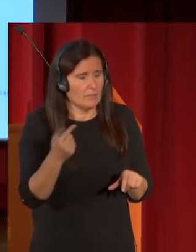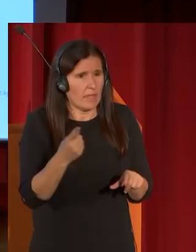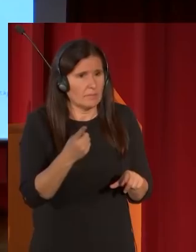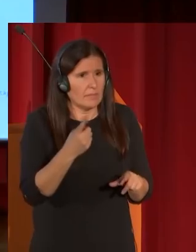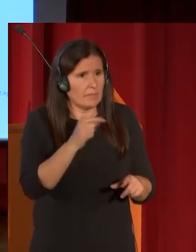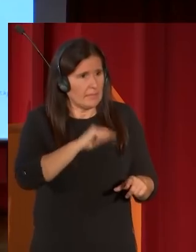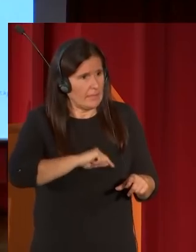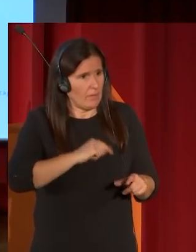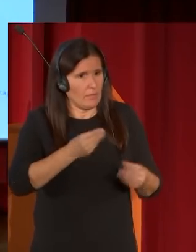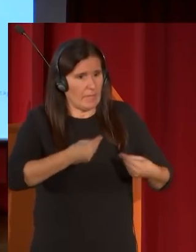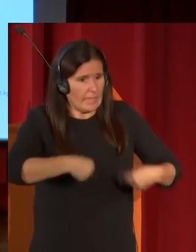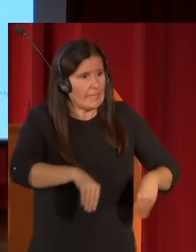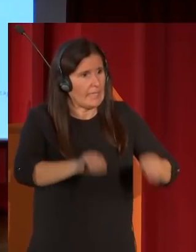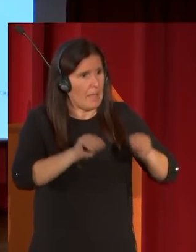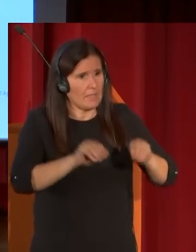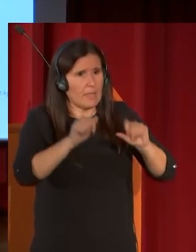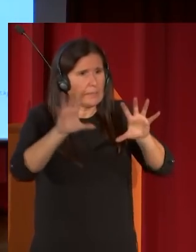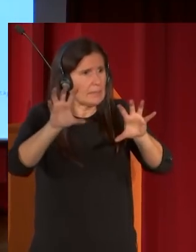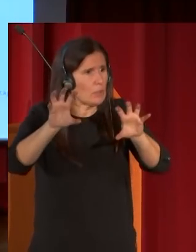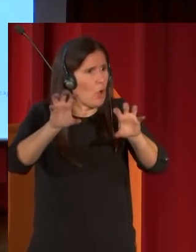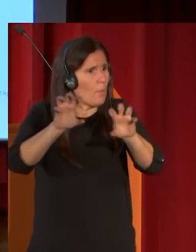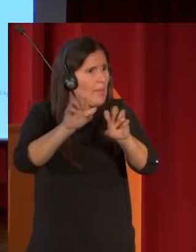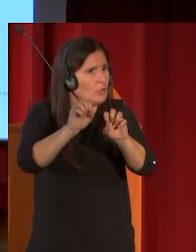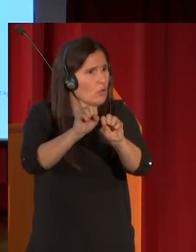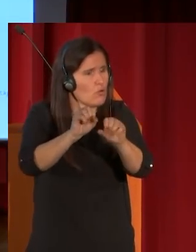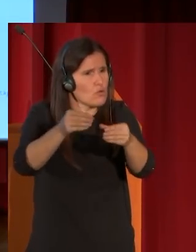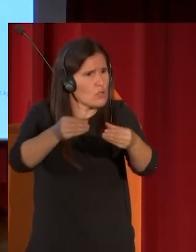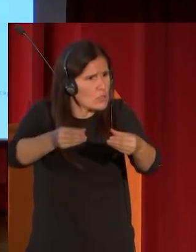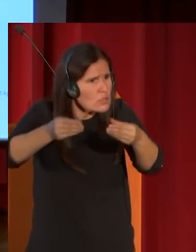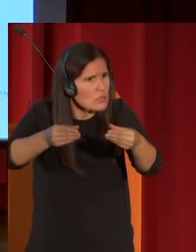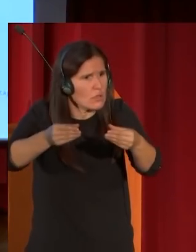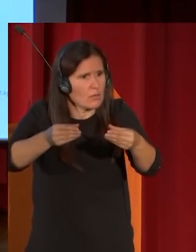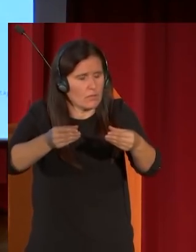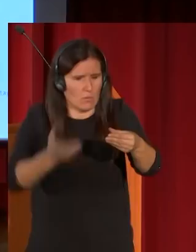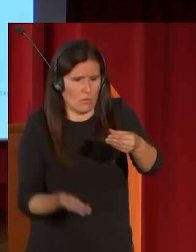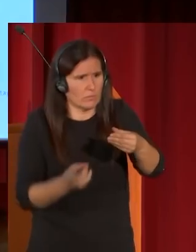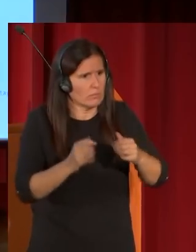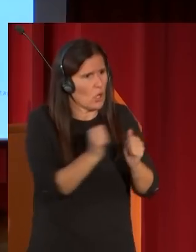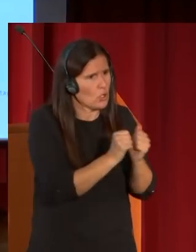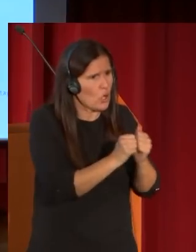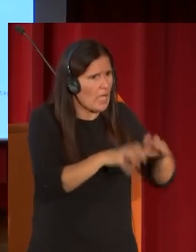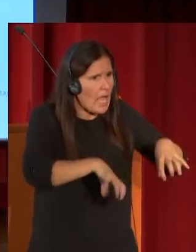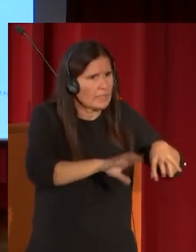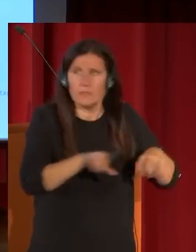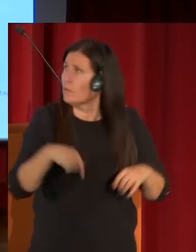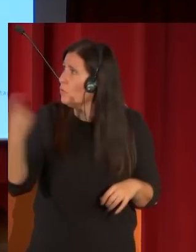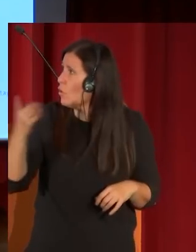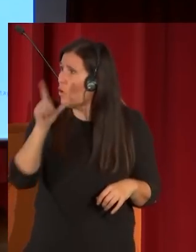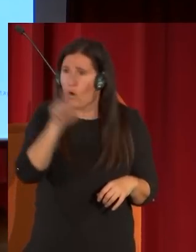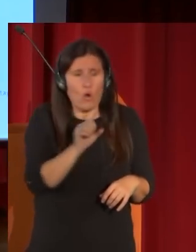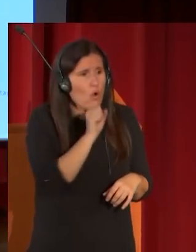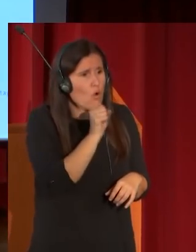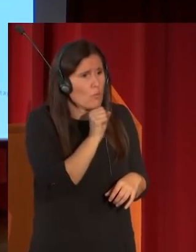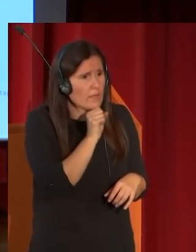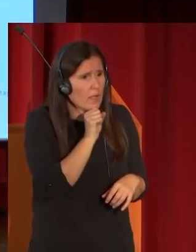compacto en relación con las ropas del personaje nuevamente un viejo semidesnudo en una obra que tiene mucha